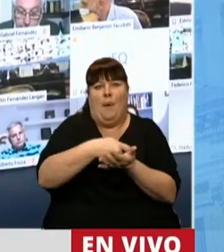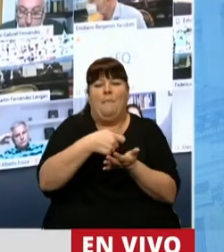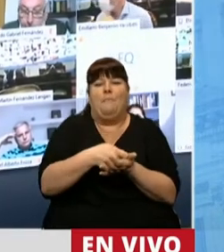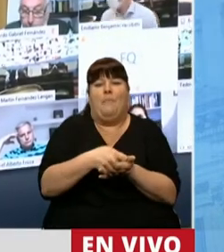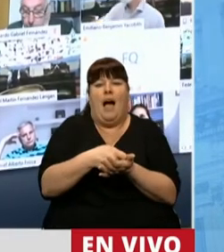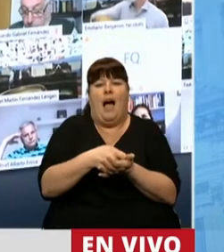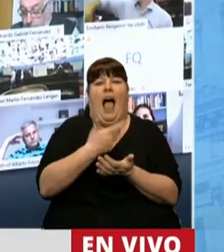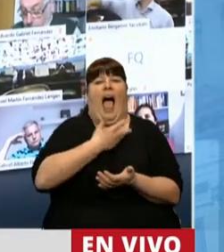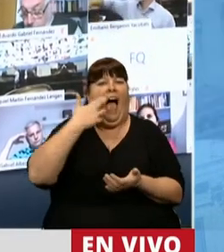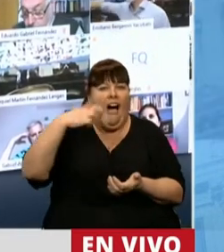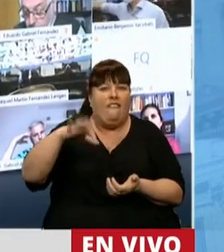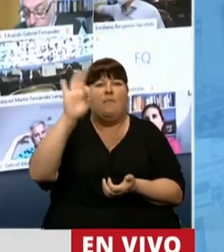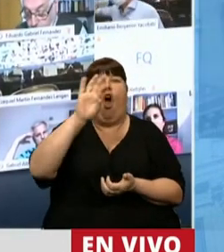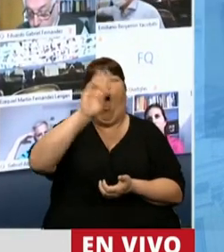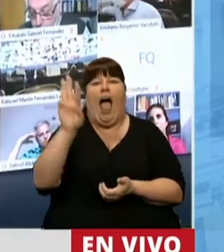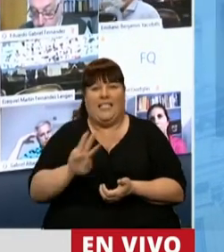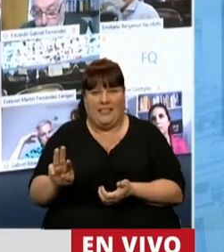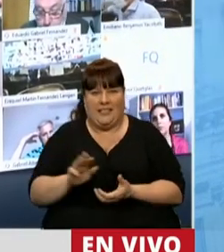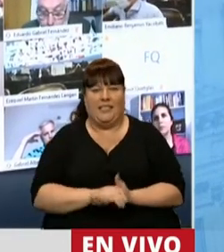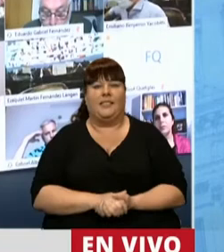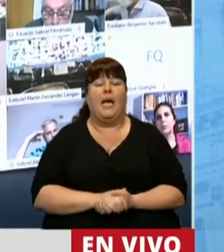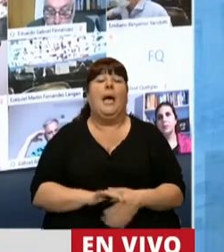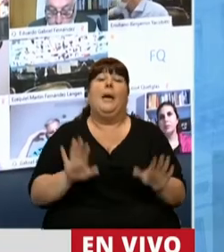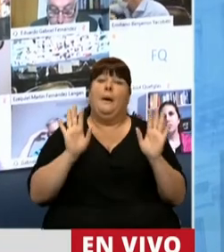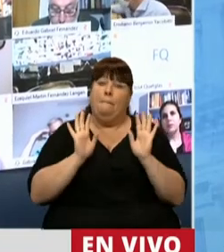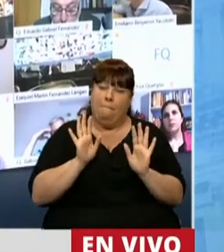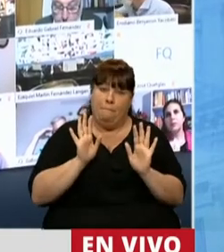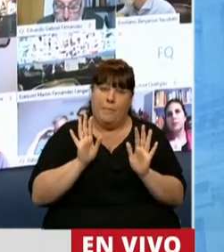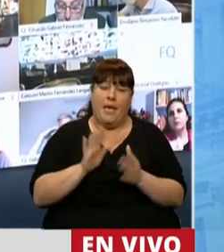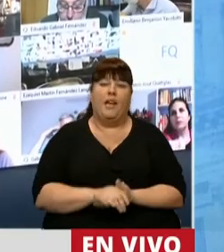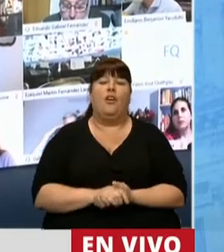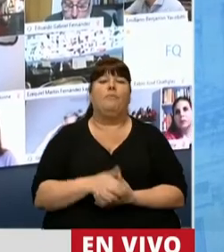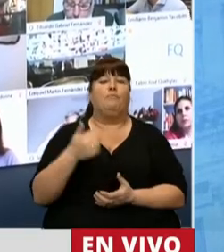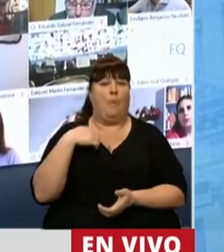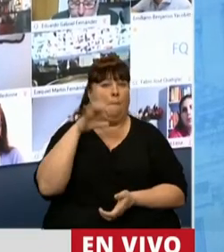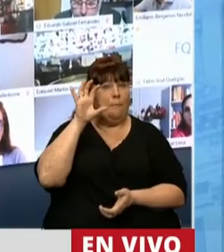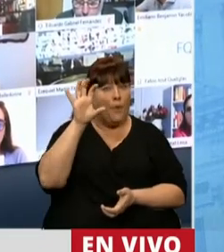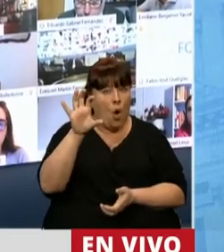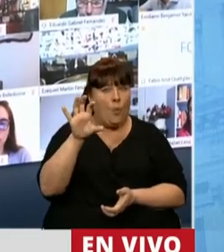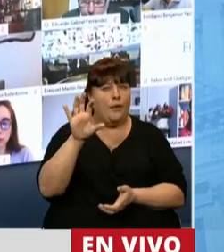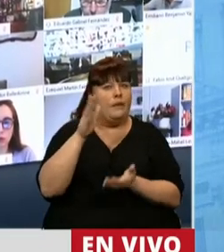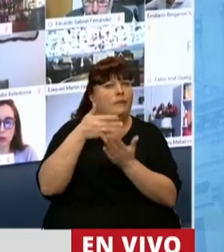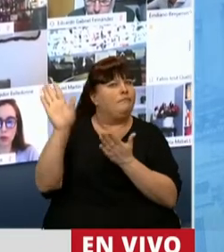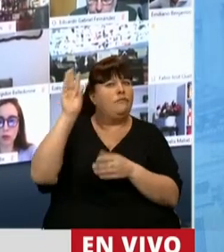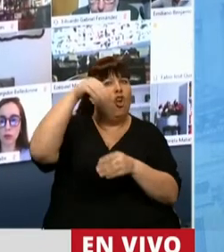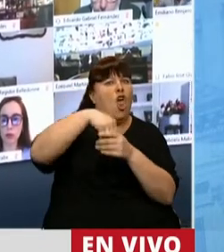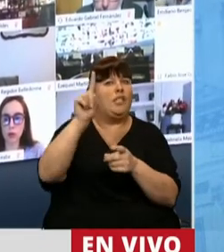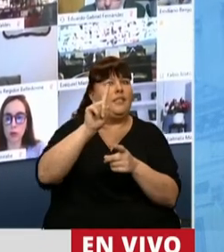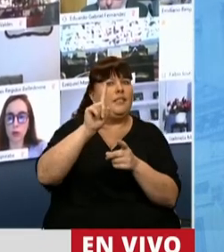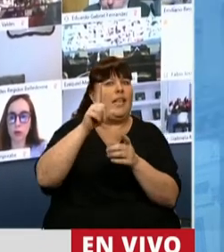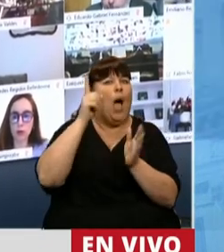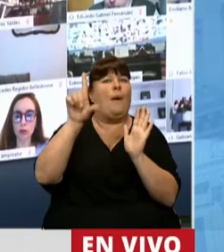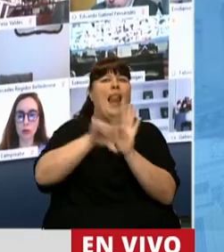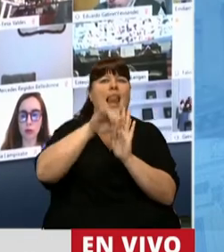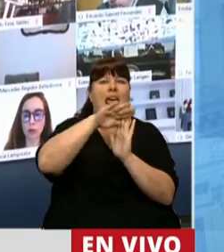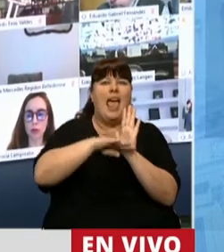ver con la AFIP o con el ANSEE. Pero, nuestra provincia quedó fuera de esas